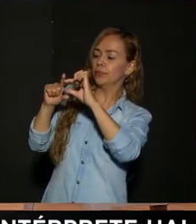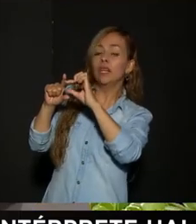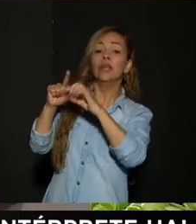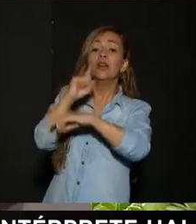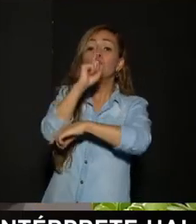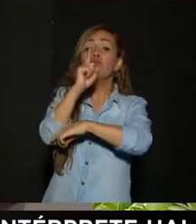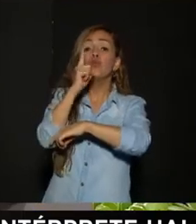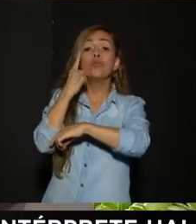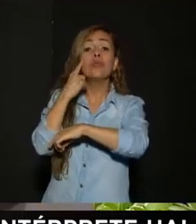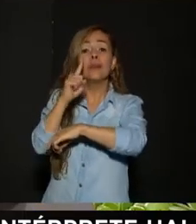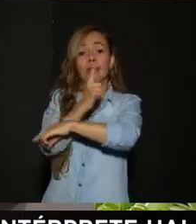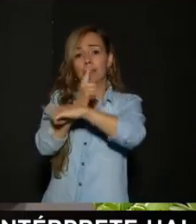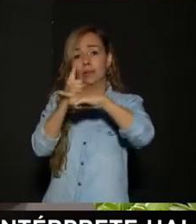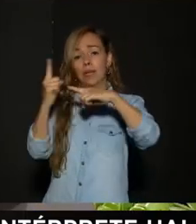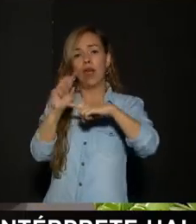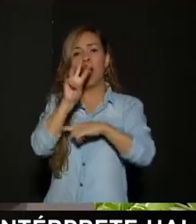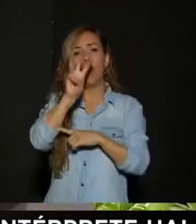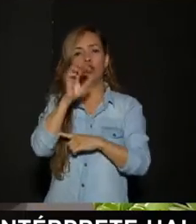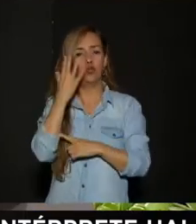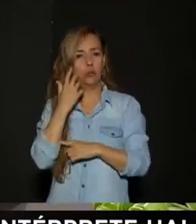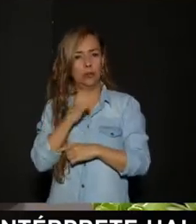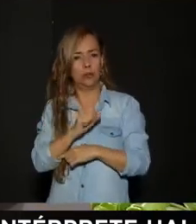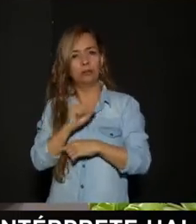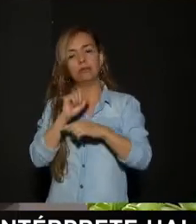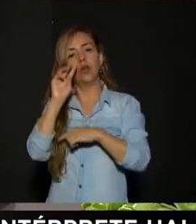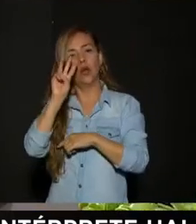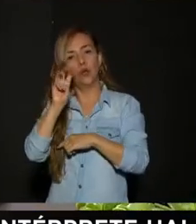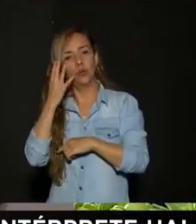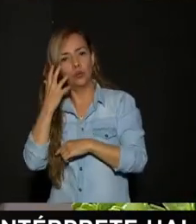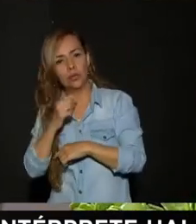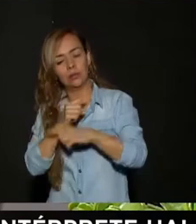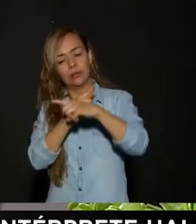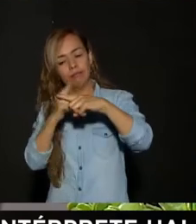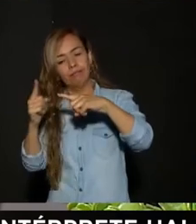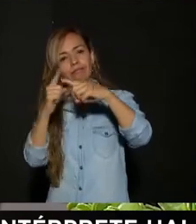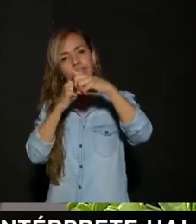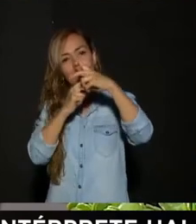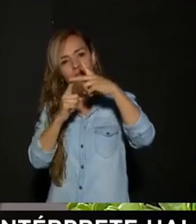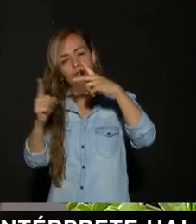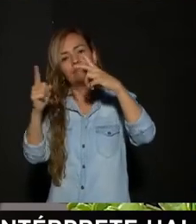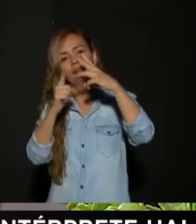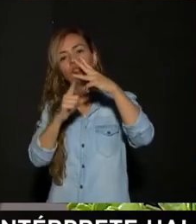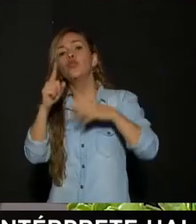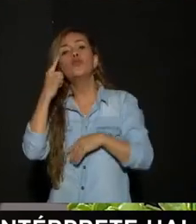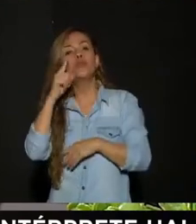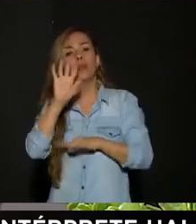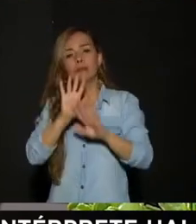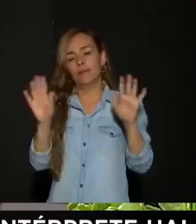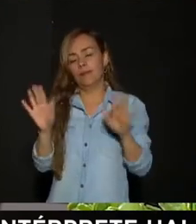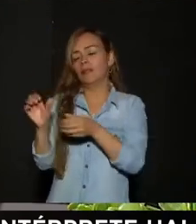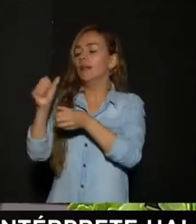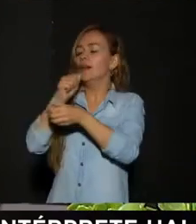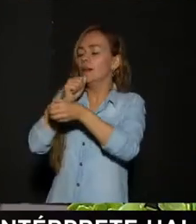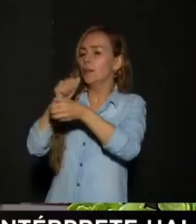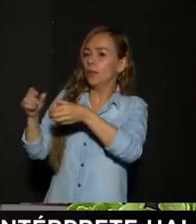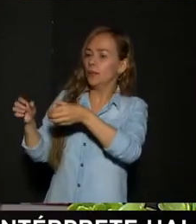de Por tanta agua Que acumulan en sus hojas De quedarse mucho tiempo Sin el riego Y no pasarles nada Por eso